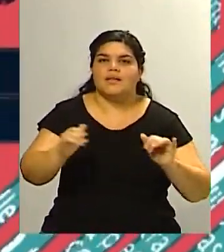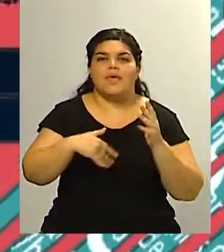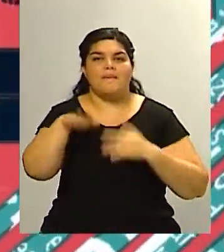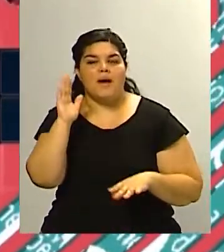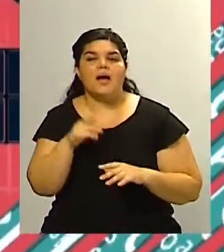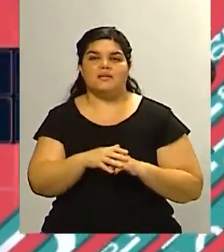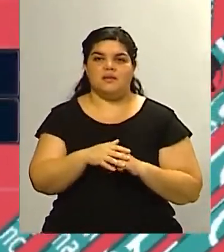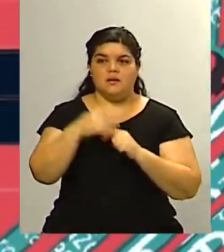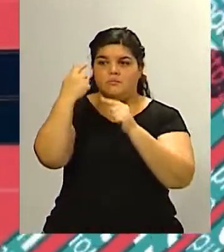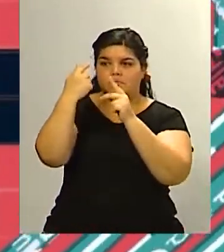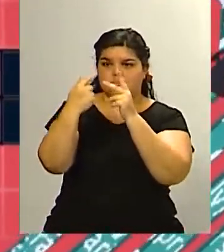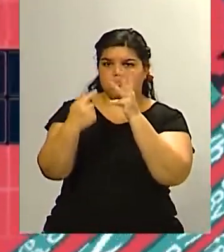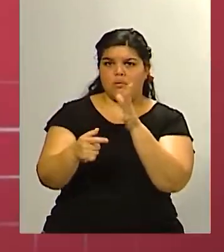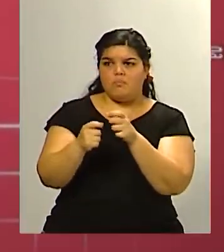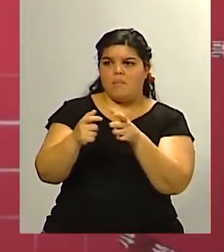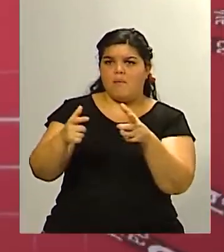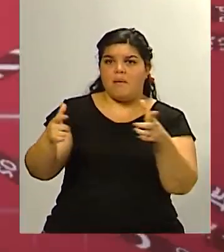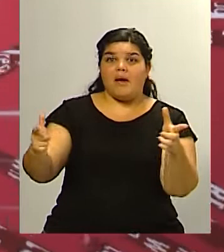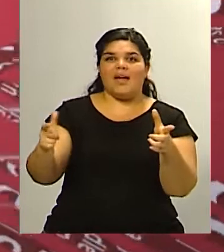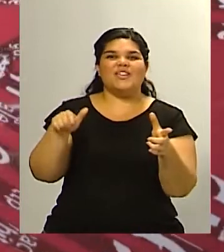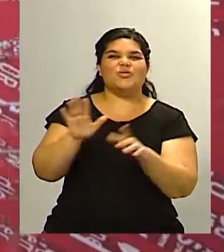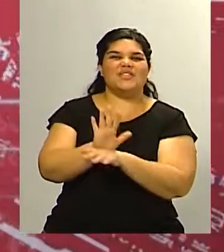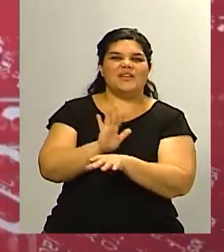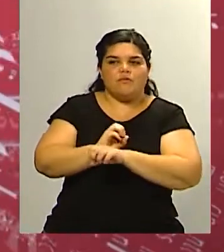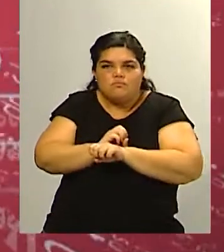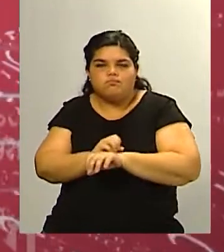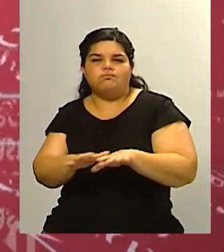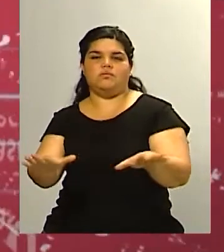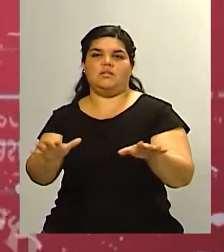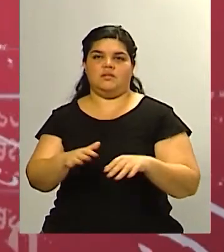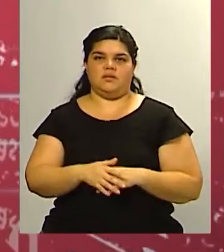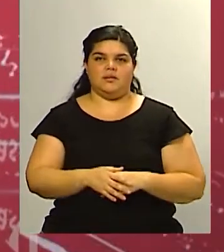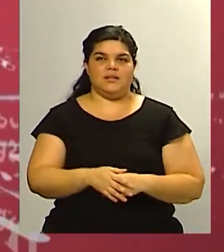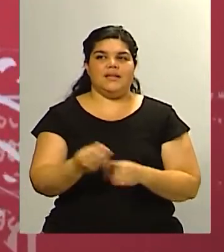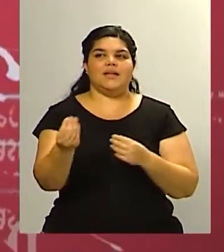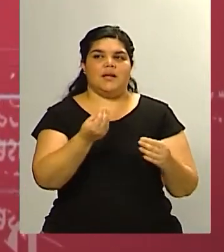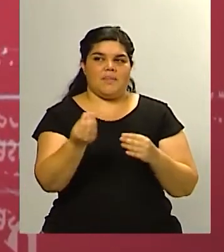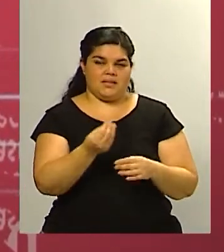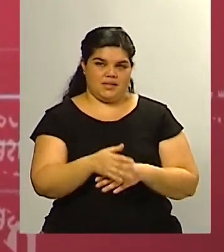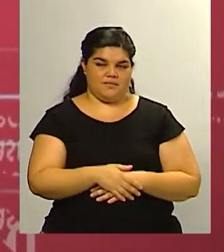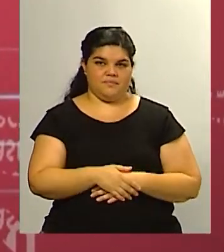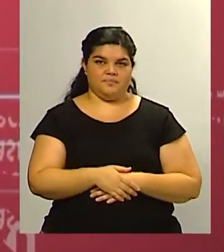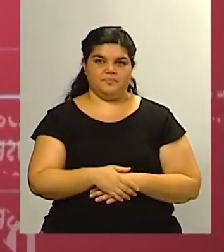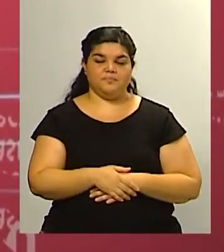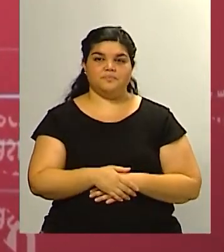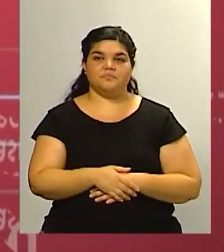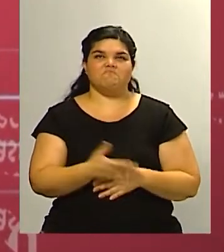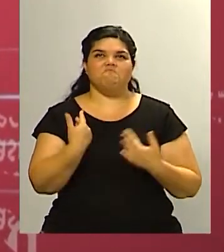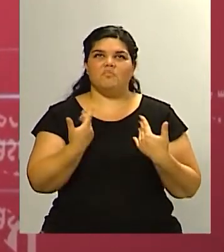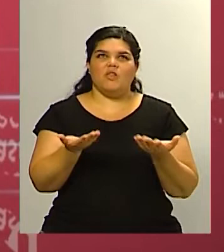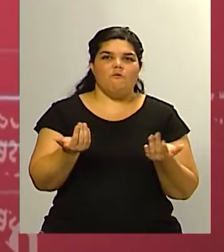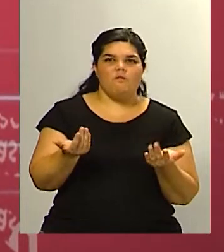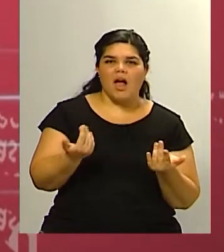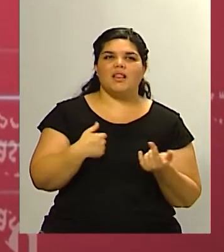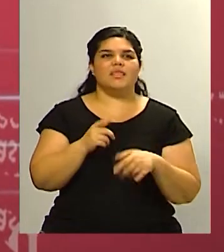entonces lo que hay que decir al respecto es lo siguiente no por madrugar mucho se amanece más temprano digo falta un tiempo todavía